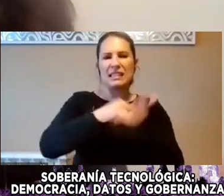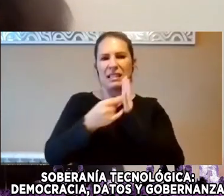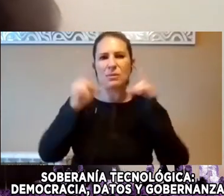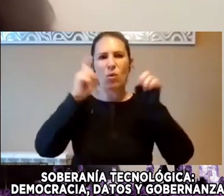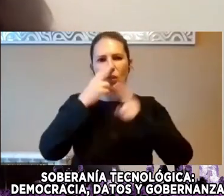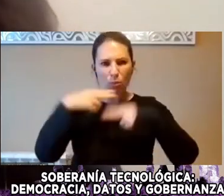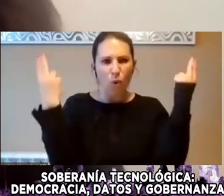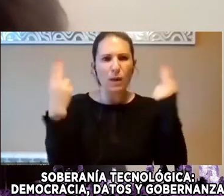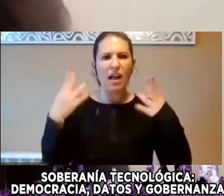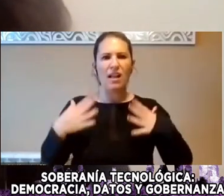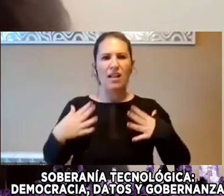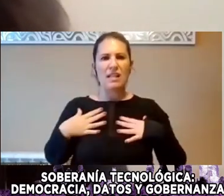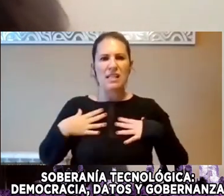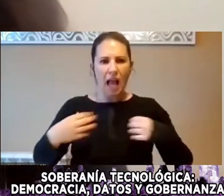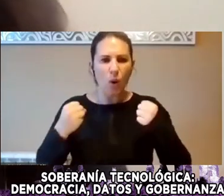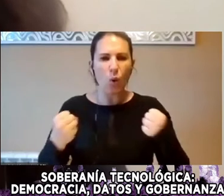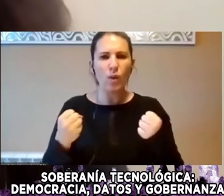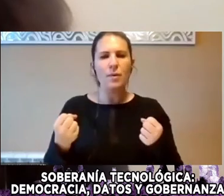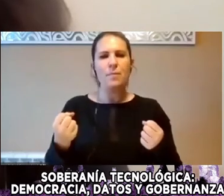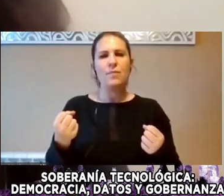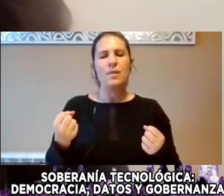De Sistemas De Salud A